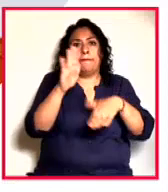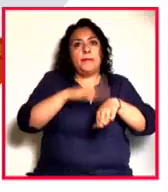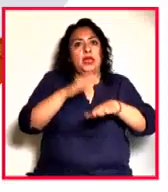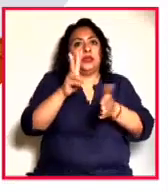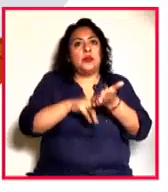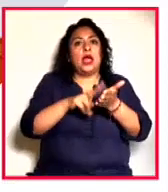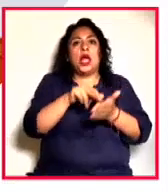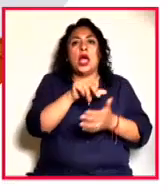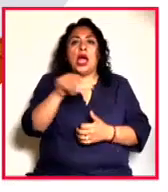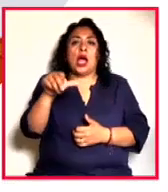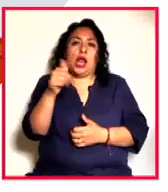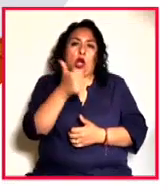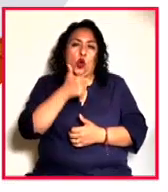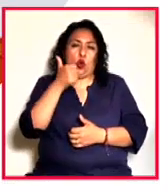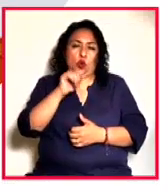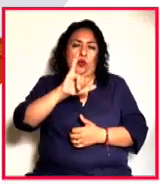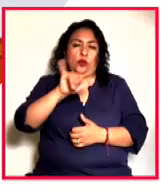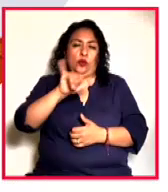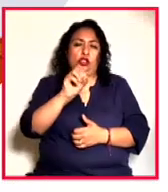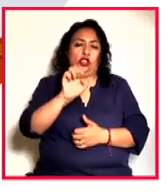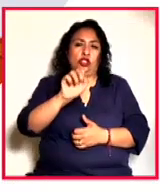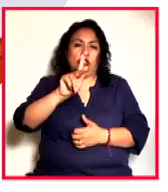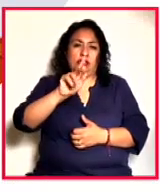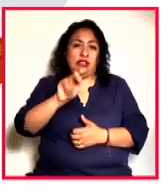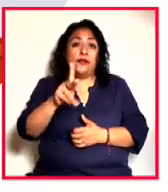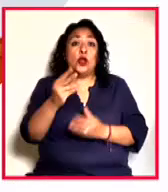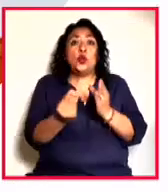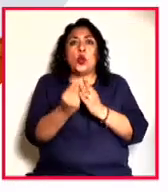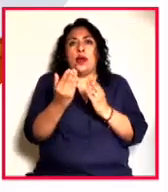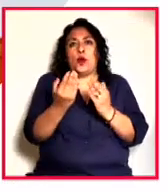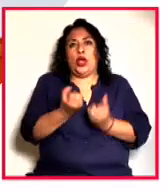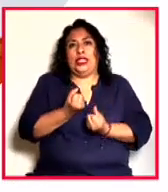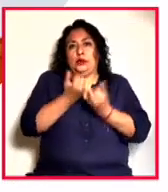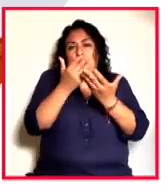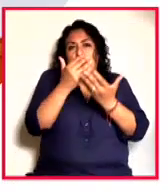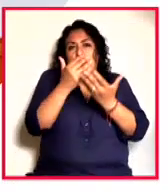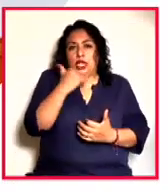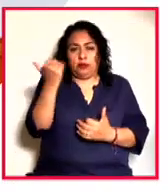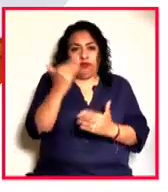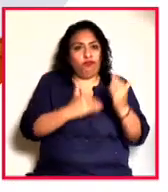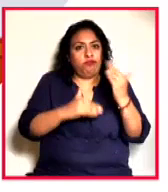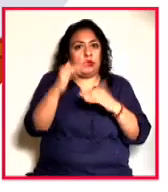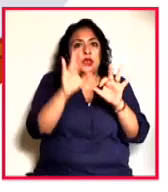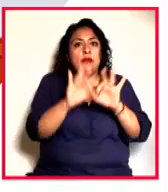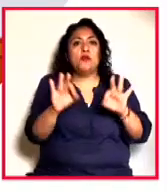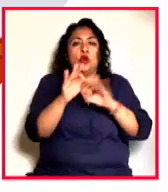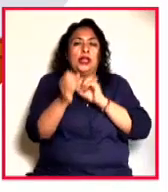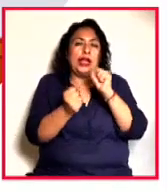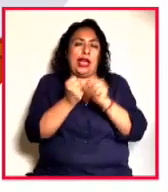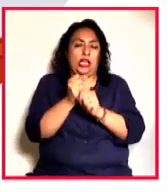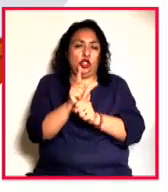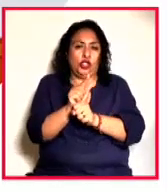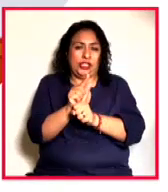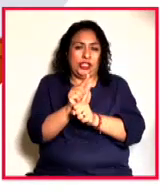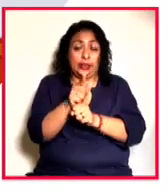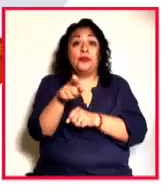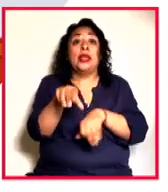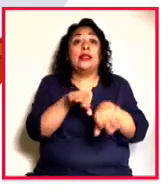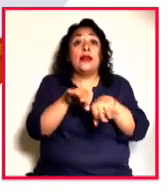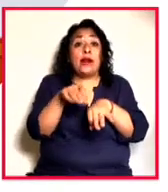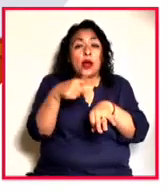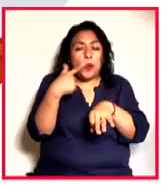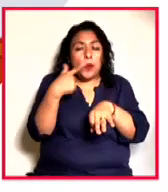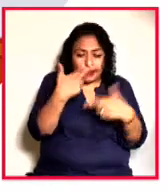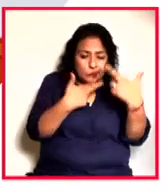Josef Poiss forma parte del denominado nuevo expresionismo alemán que destacó en los años 70. En su trabajo, revisa y analiza